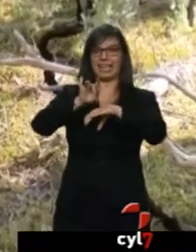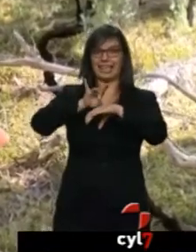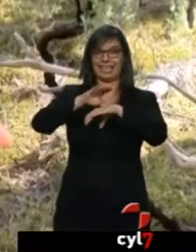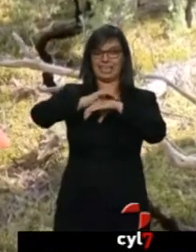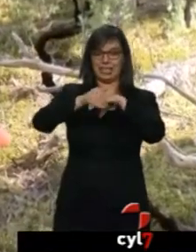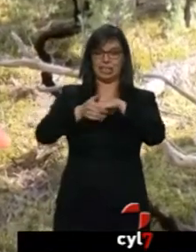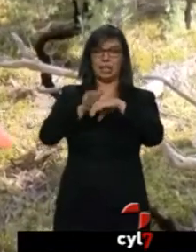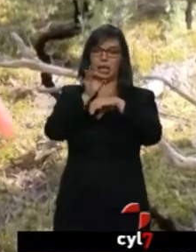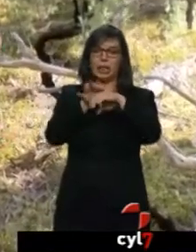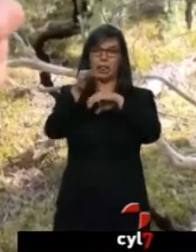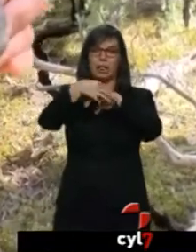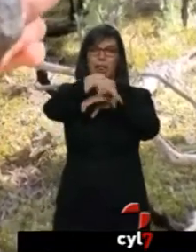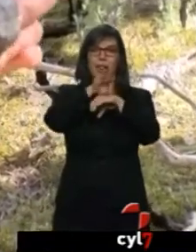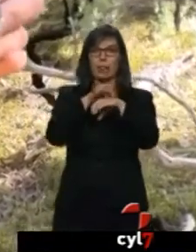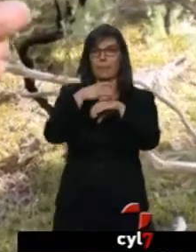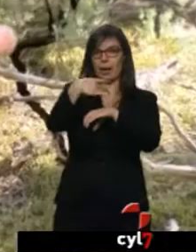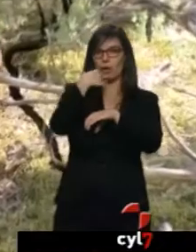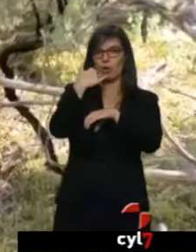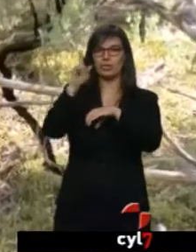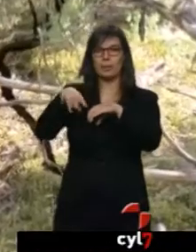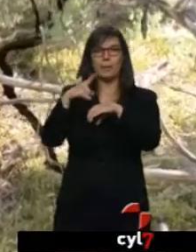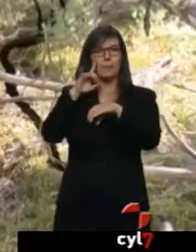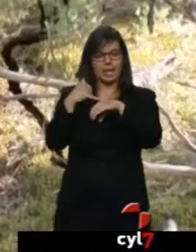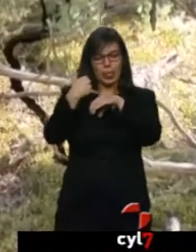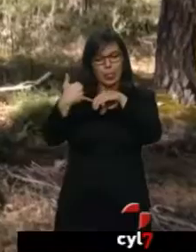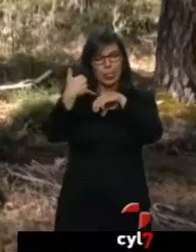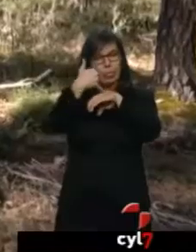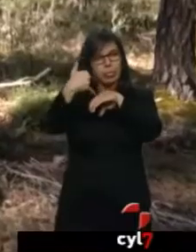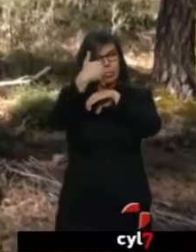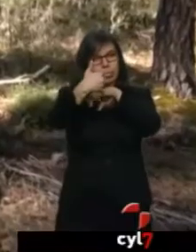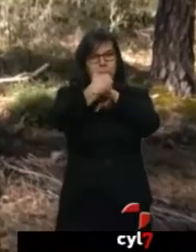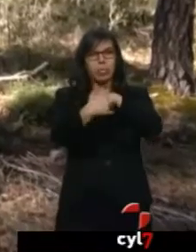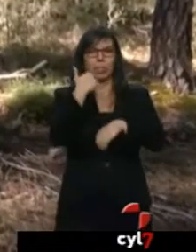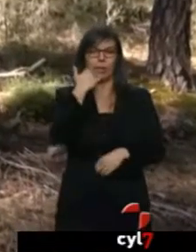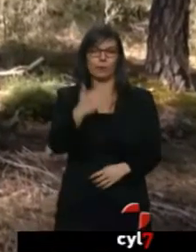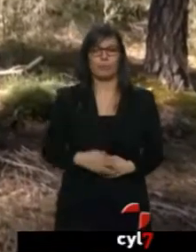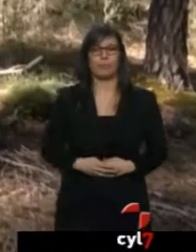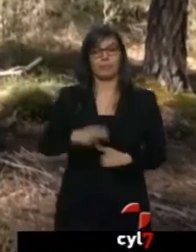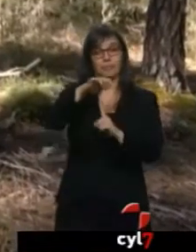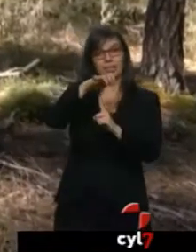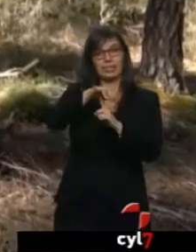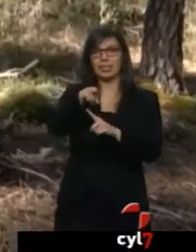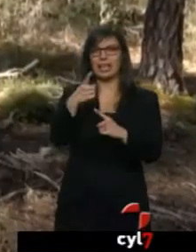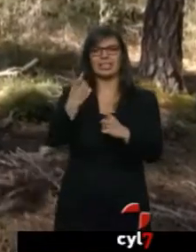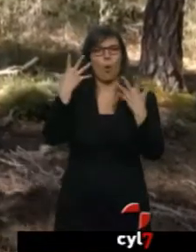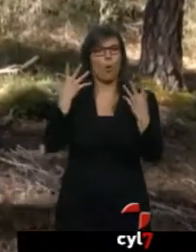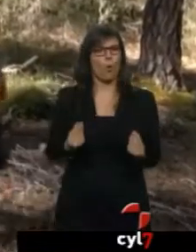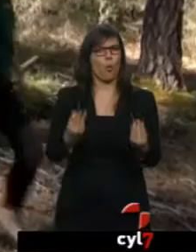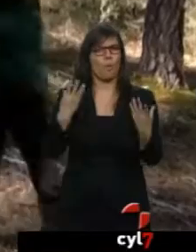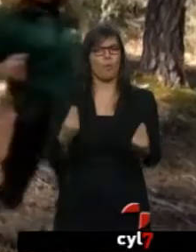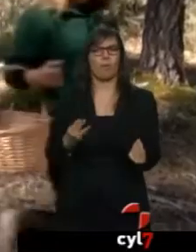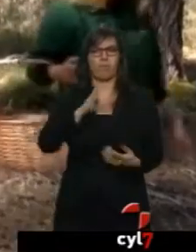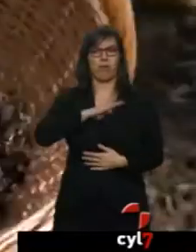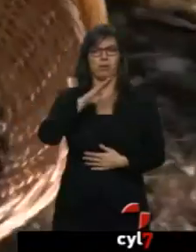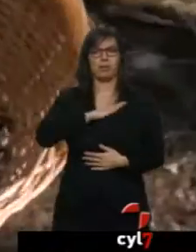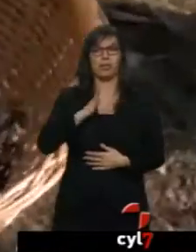tonos blanquecinos. Y tiene pequeños como fibrillas y líos. Es una seta que necesita mucha humedad y que incluso podría encontrarse